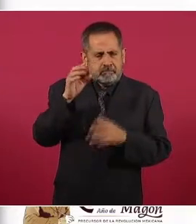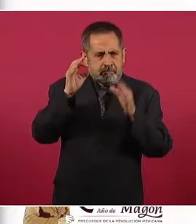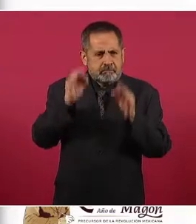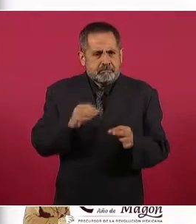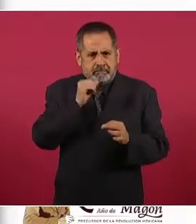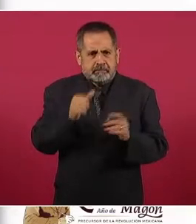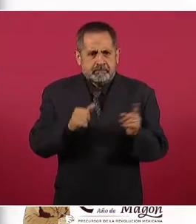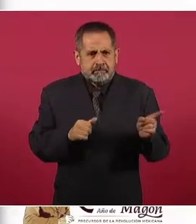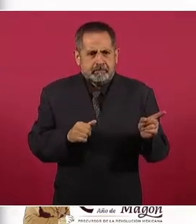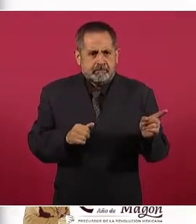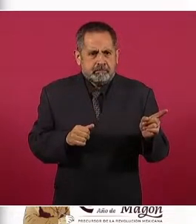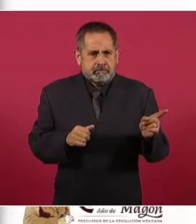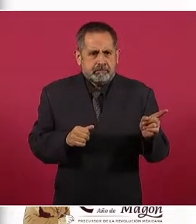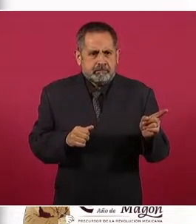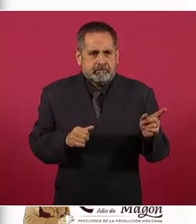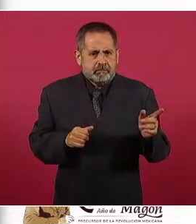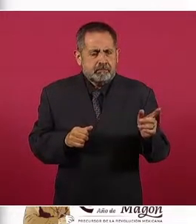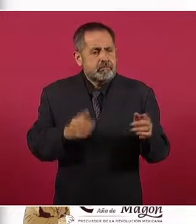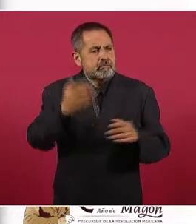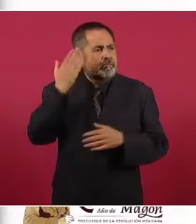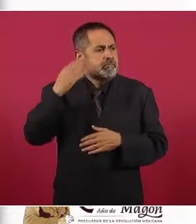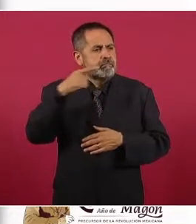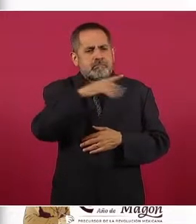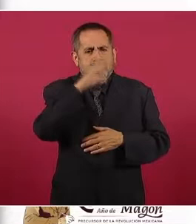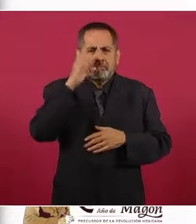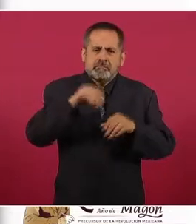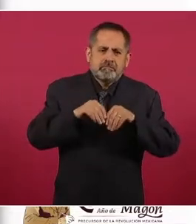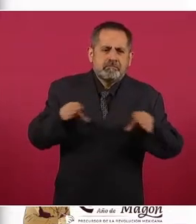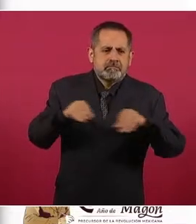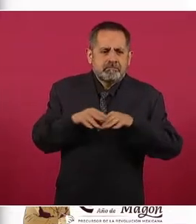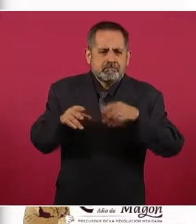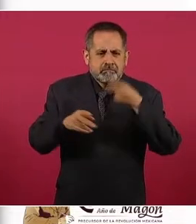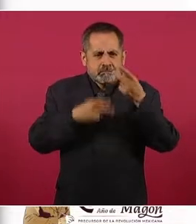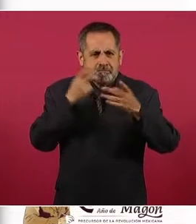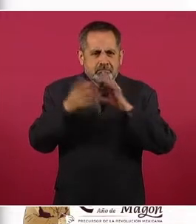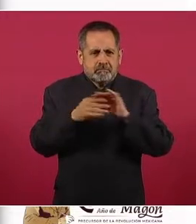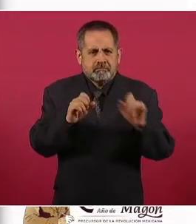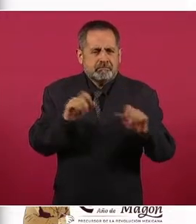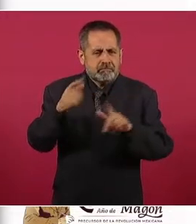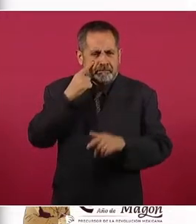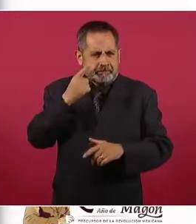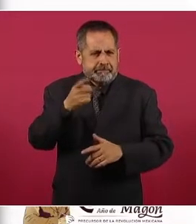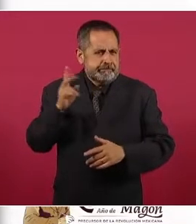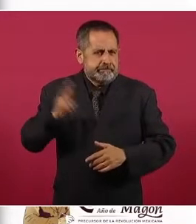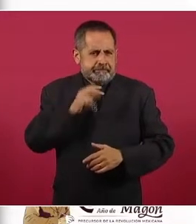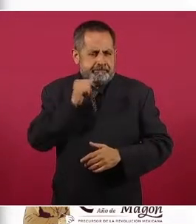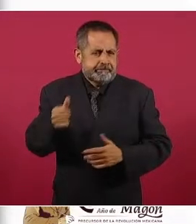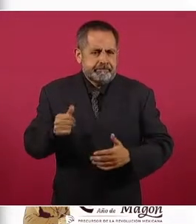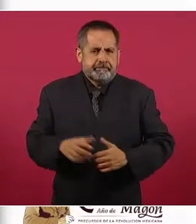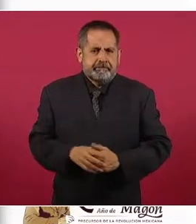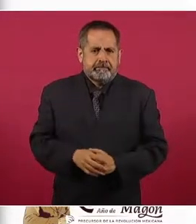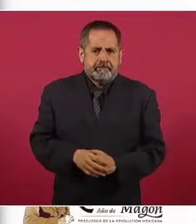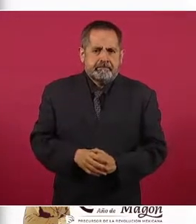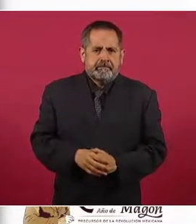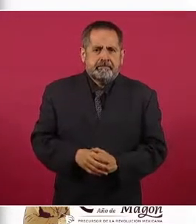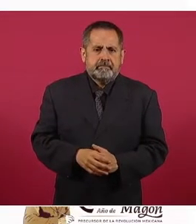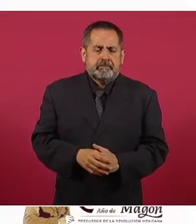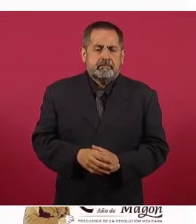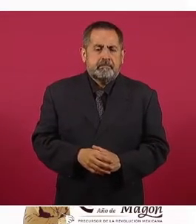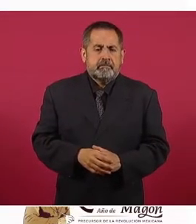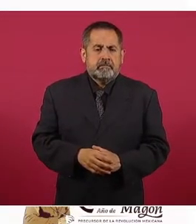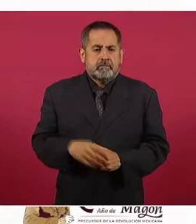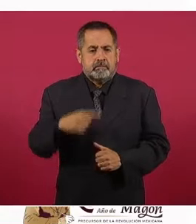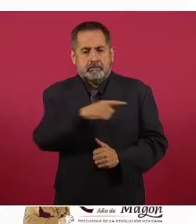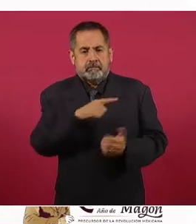como una que sí compartió y que vamos a pasar en la siguiente lámina. Para finalizar, el señor